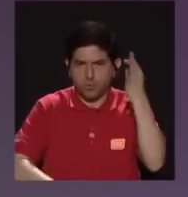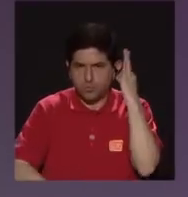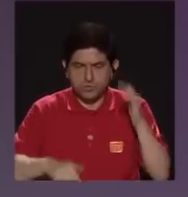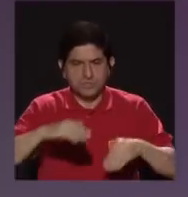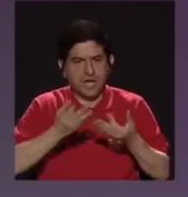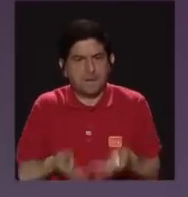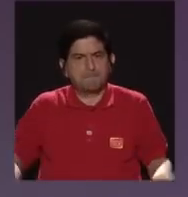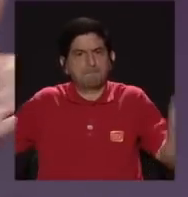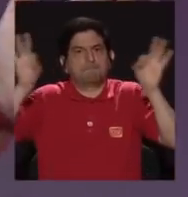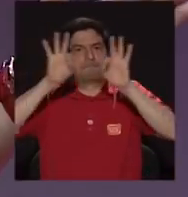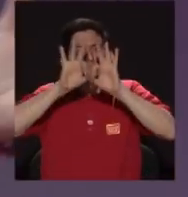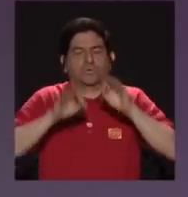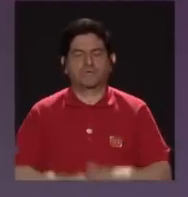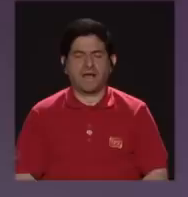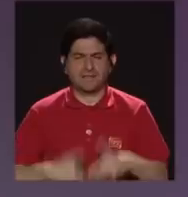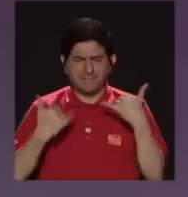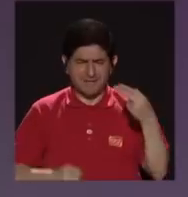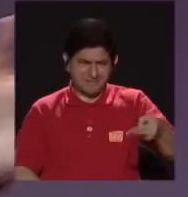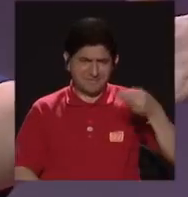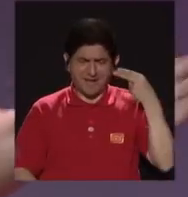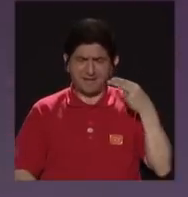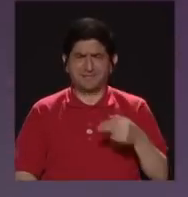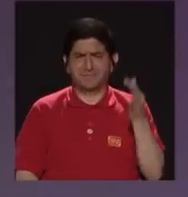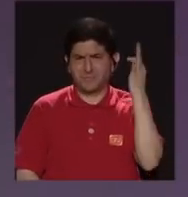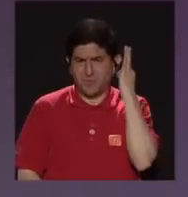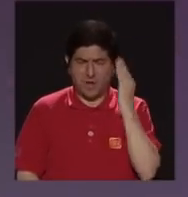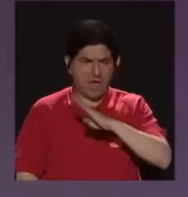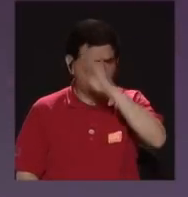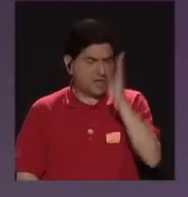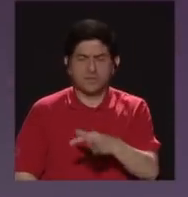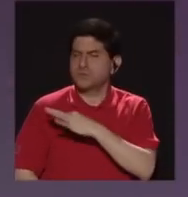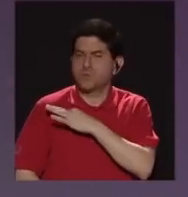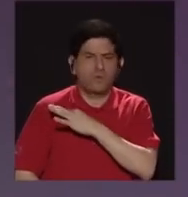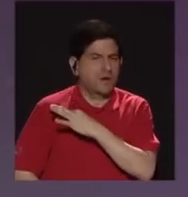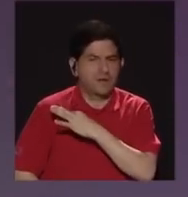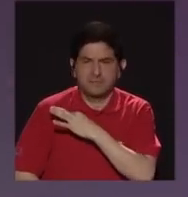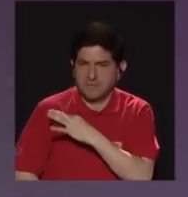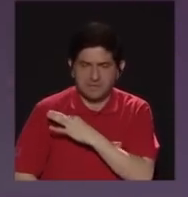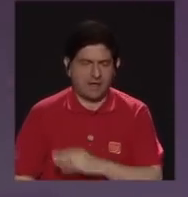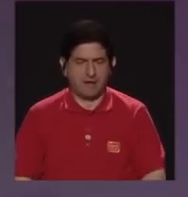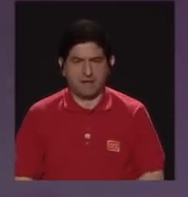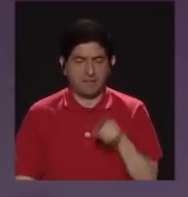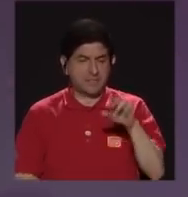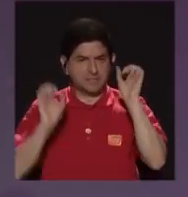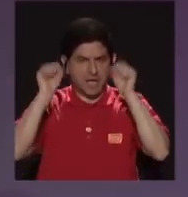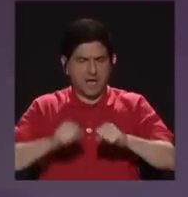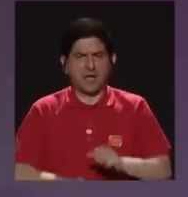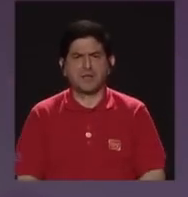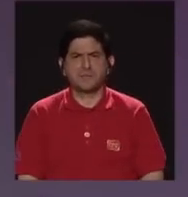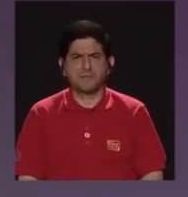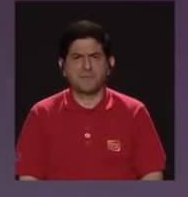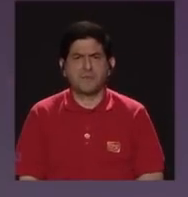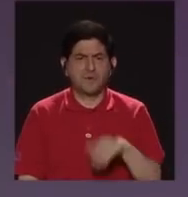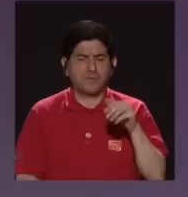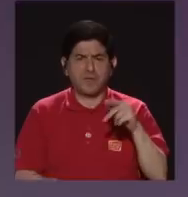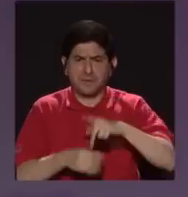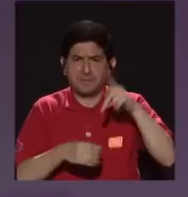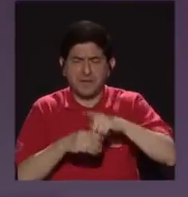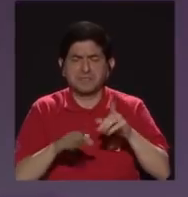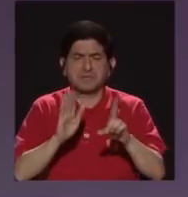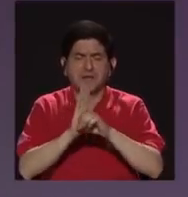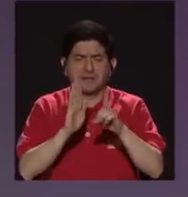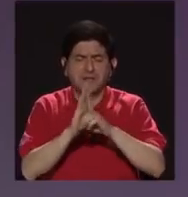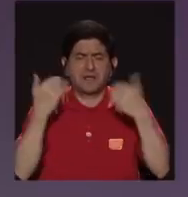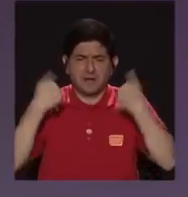fundamental, las mujeres a lo largo de la historia nadie las ha invitado a los grandes festines de los derechos humanos, la